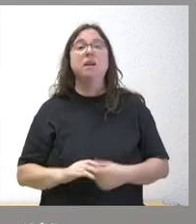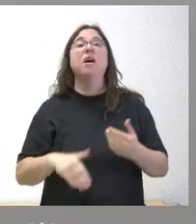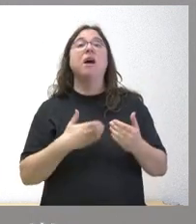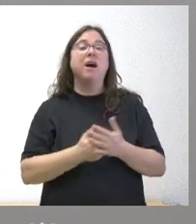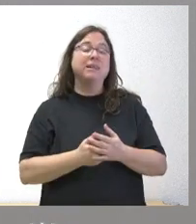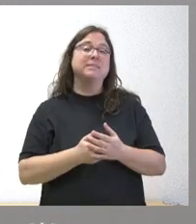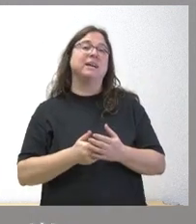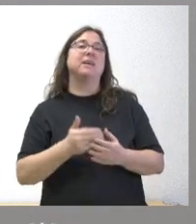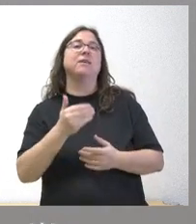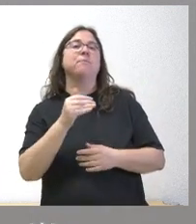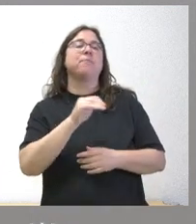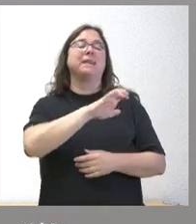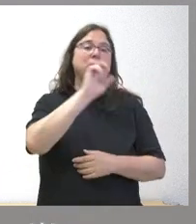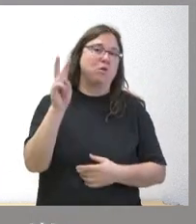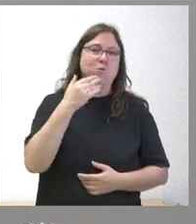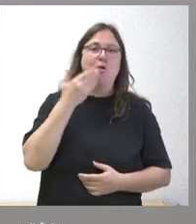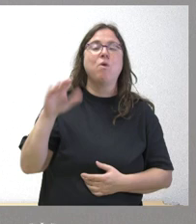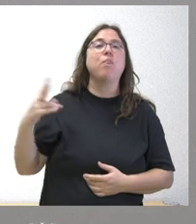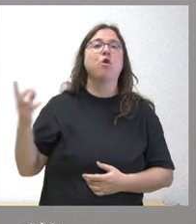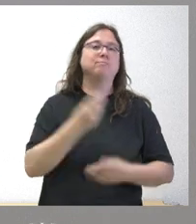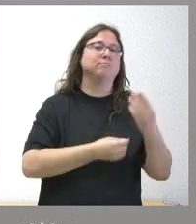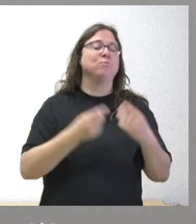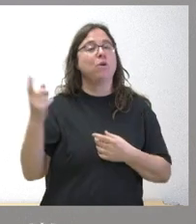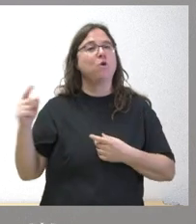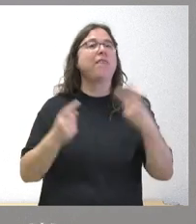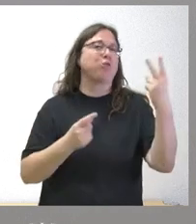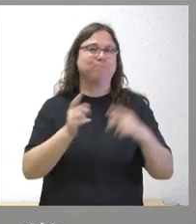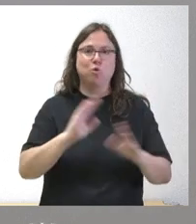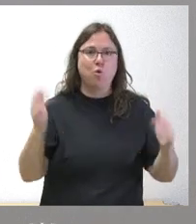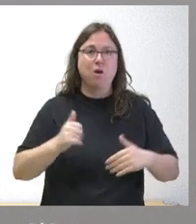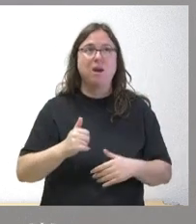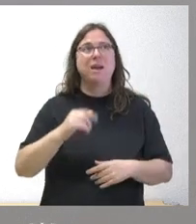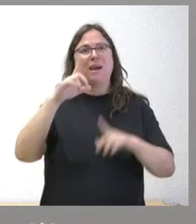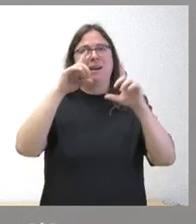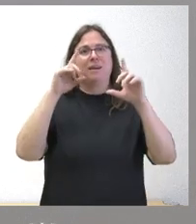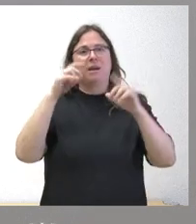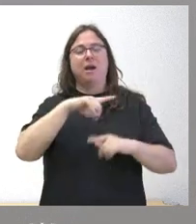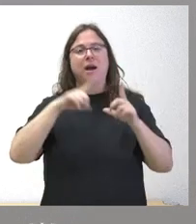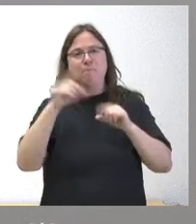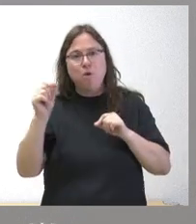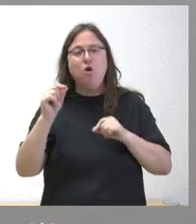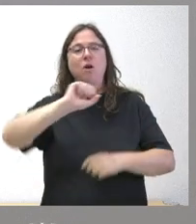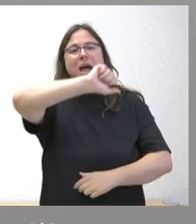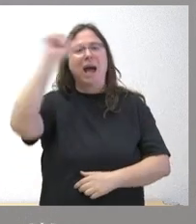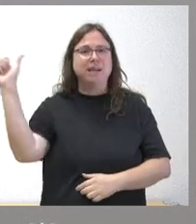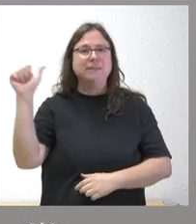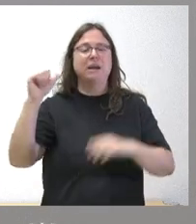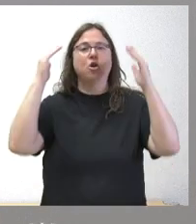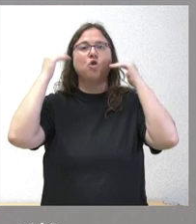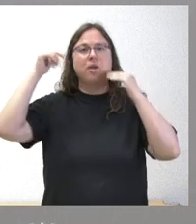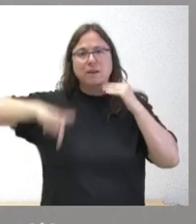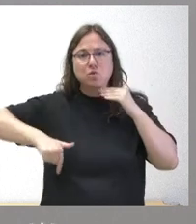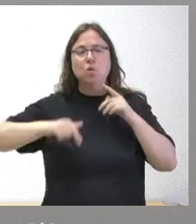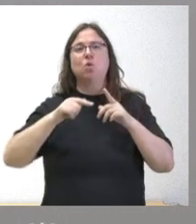Unidos tampoco Canadá en Asia tampoco Corea del Sur tampoco Japón y este es un tema especialmente